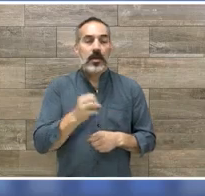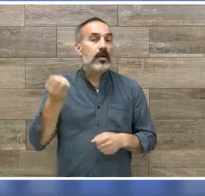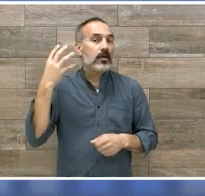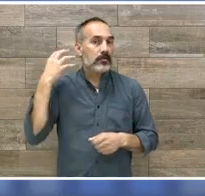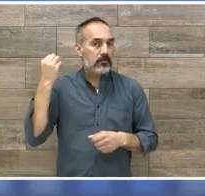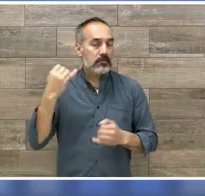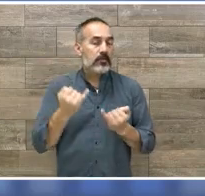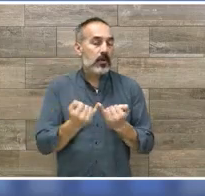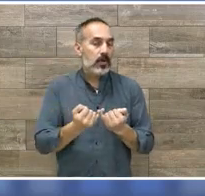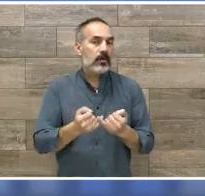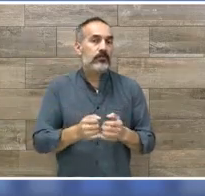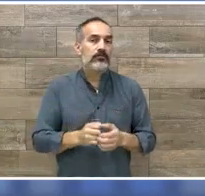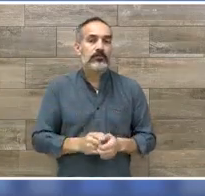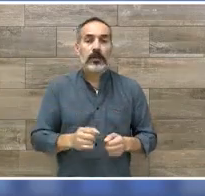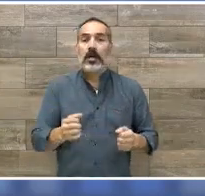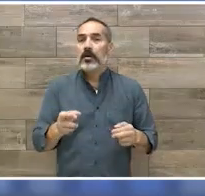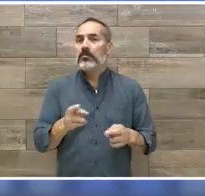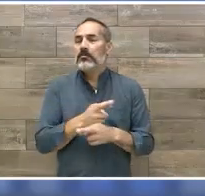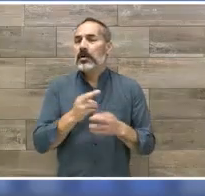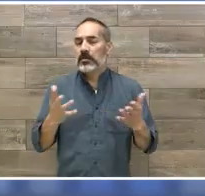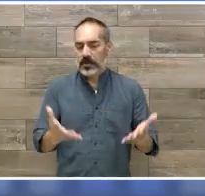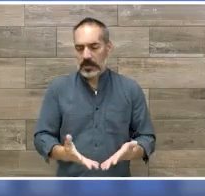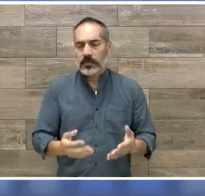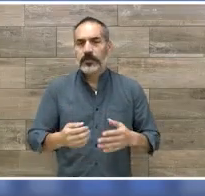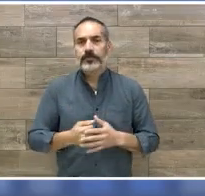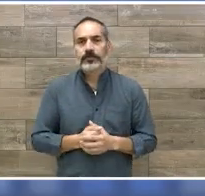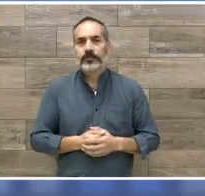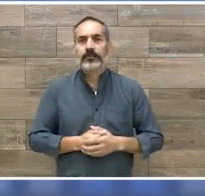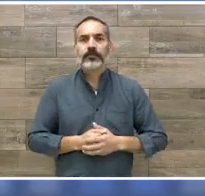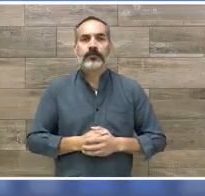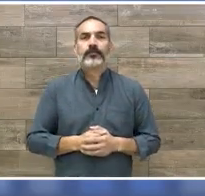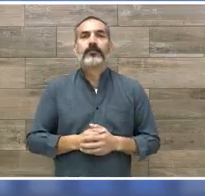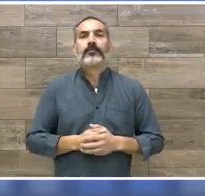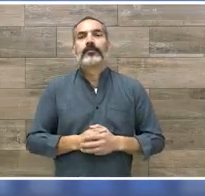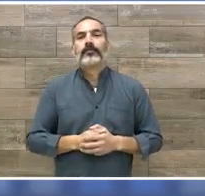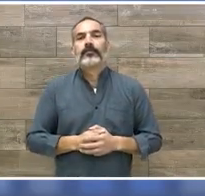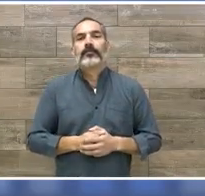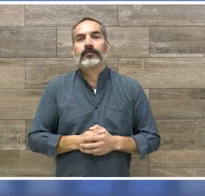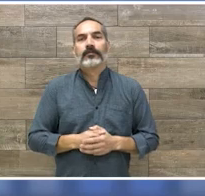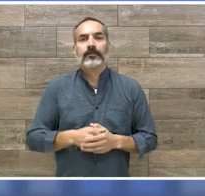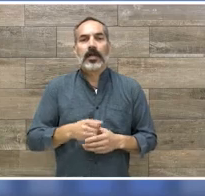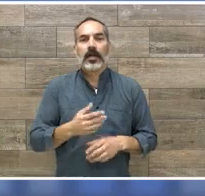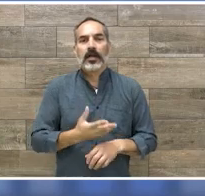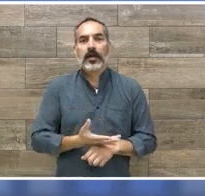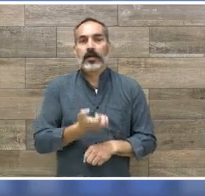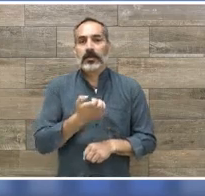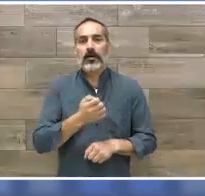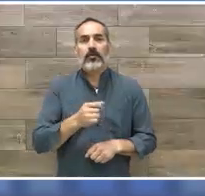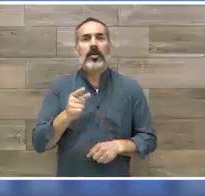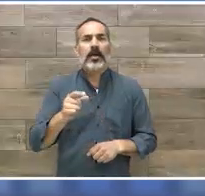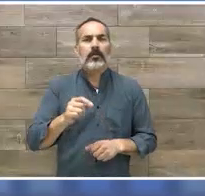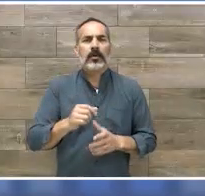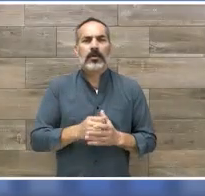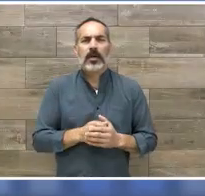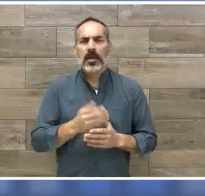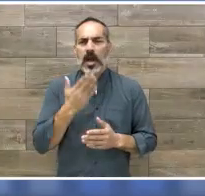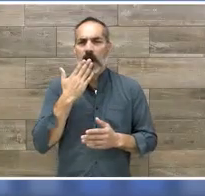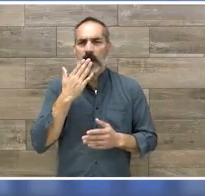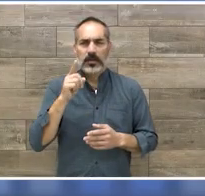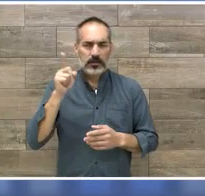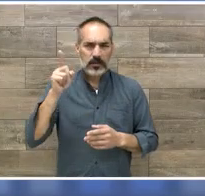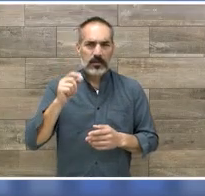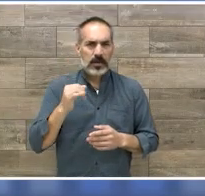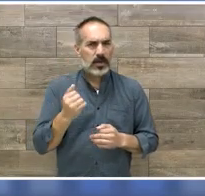en rehabilitación de las unidades básicas en rehabilitación del estado de Chihuahua. Además de ser